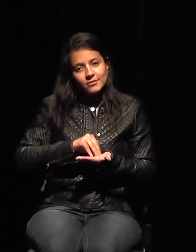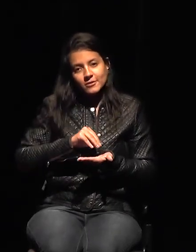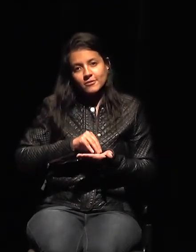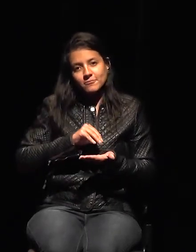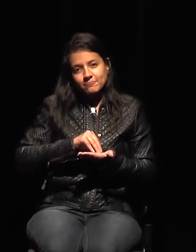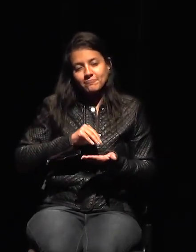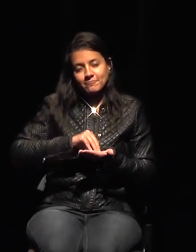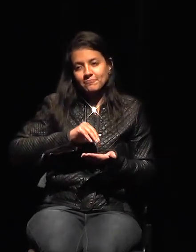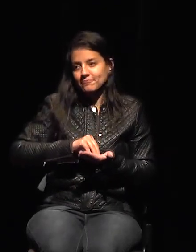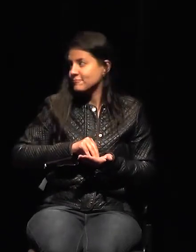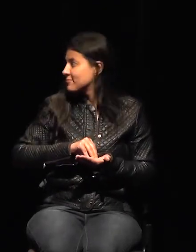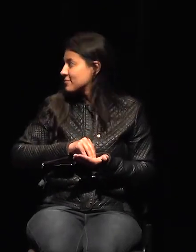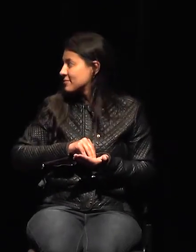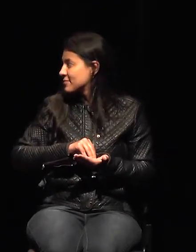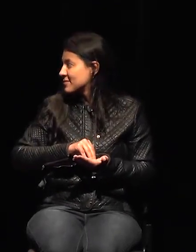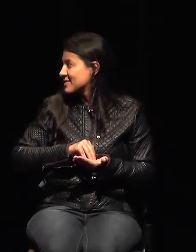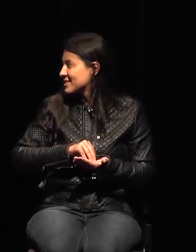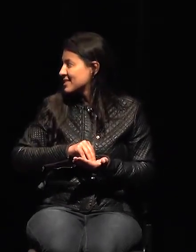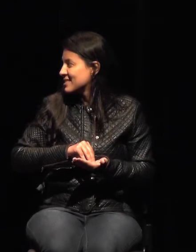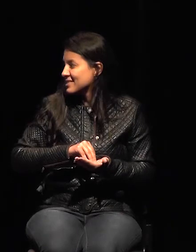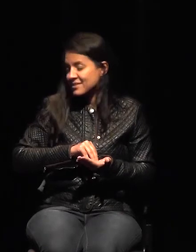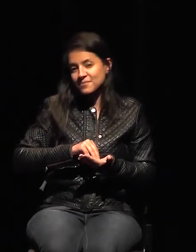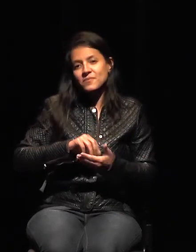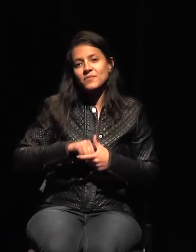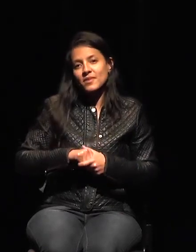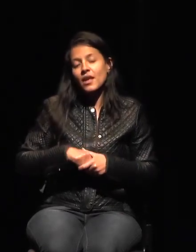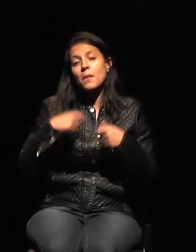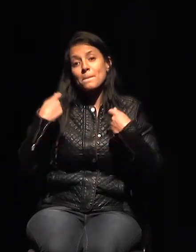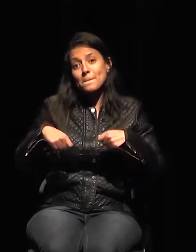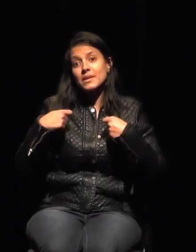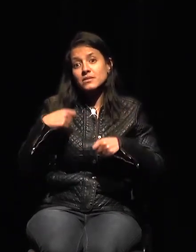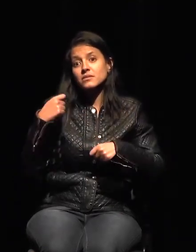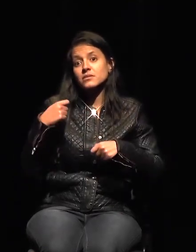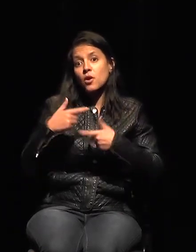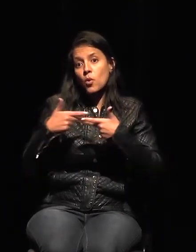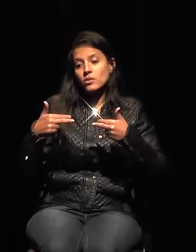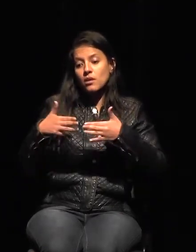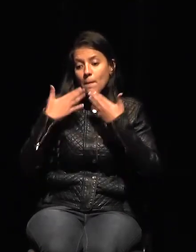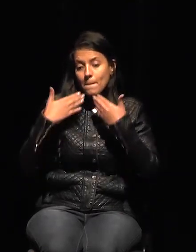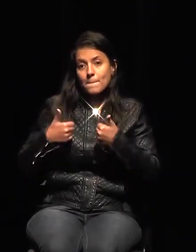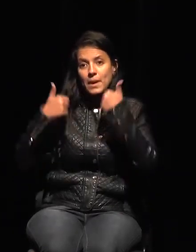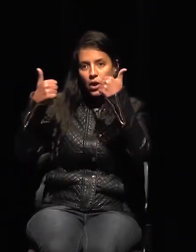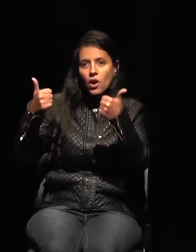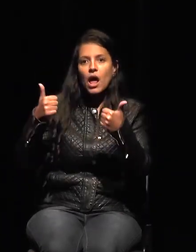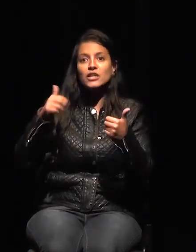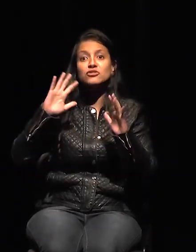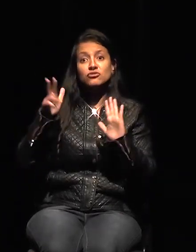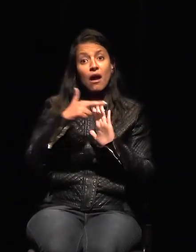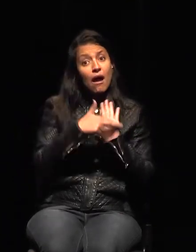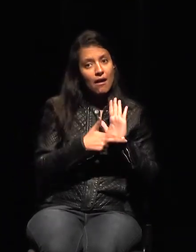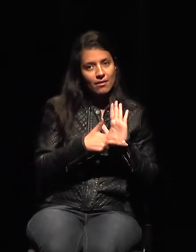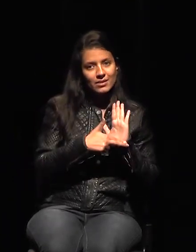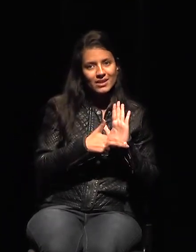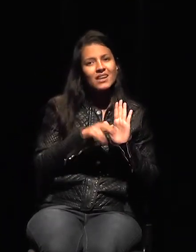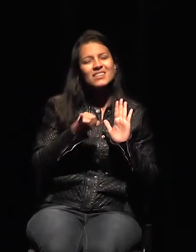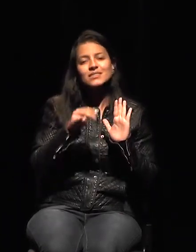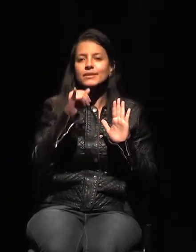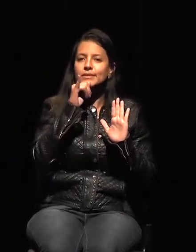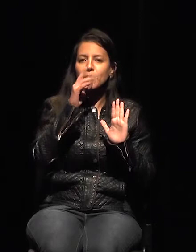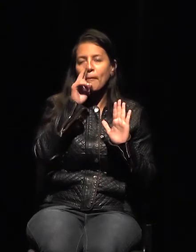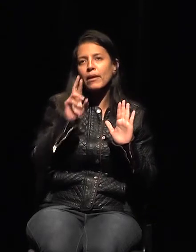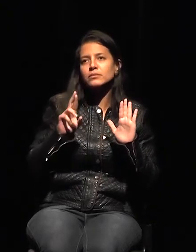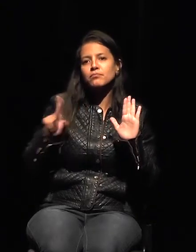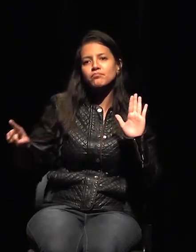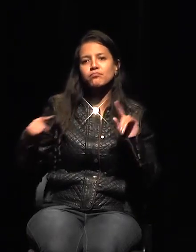más, avanzar más, sobre todo, donde hay más reglas, porque en la excepción es muy difícil trabajar. Tenemos mucho donde